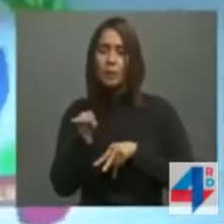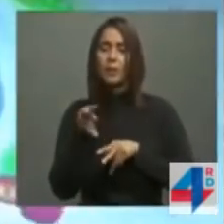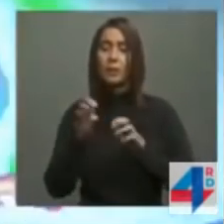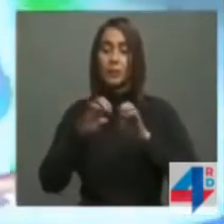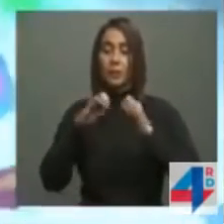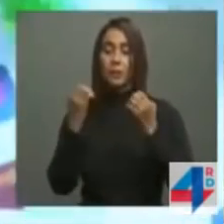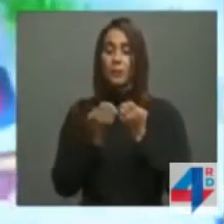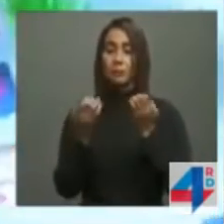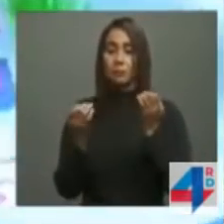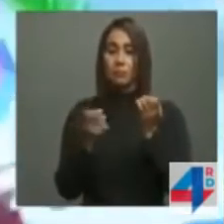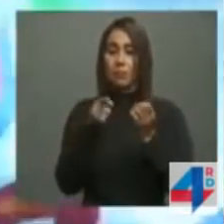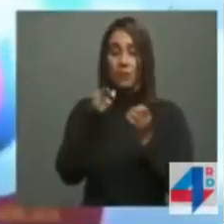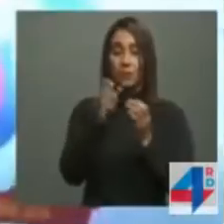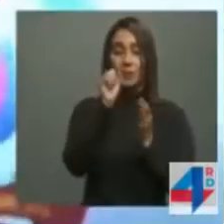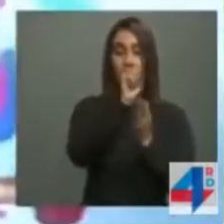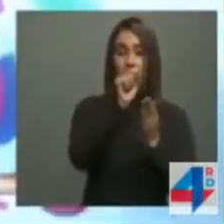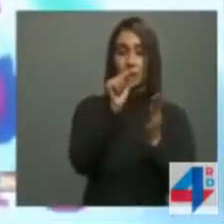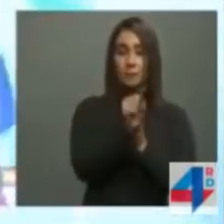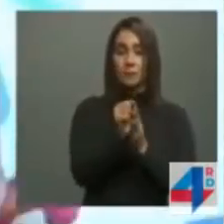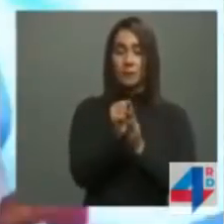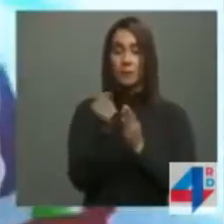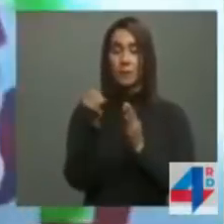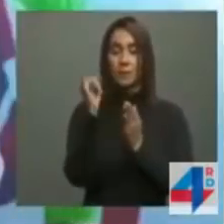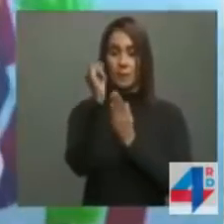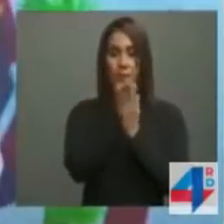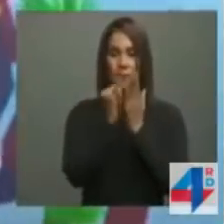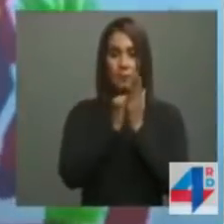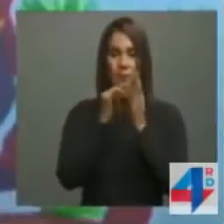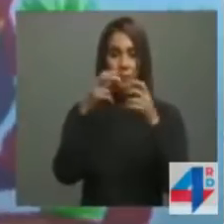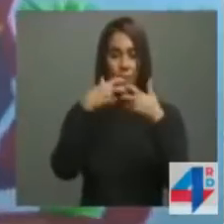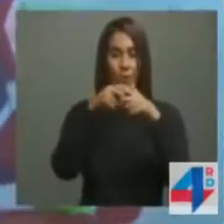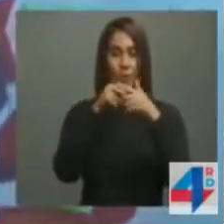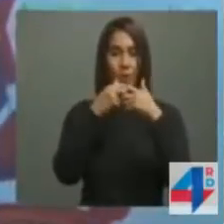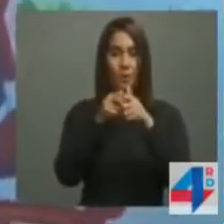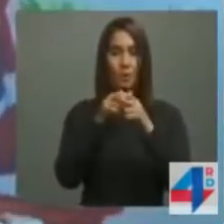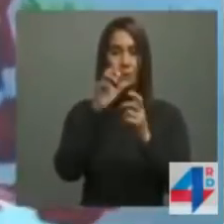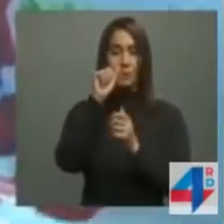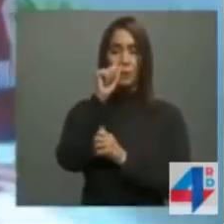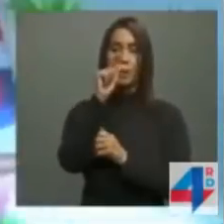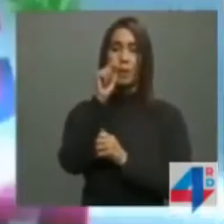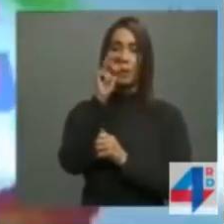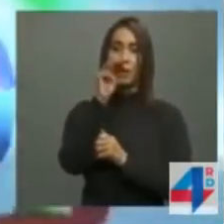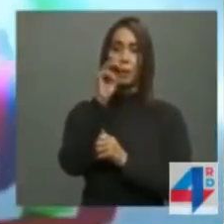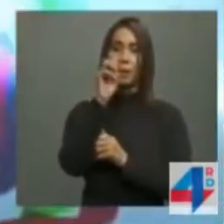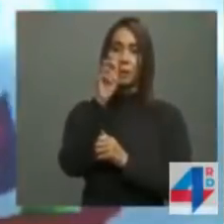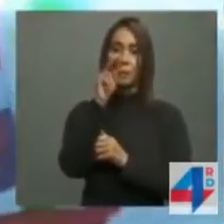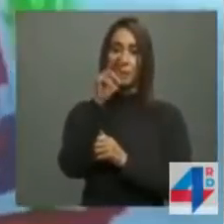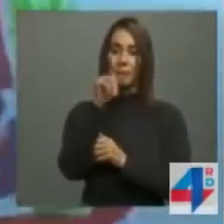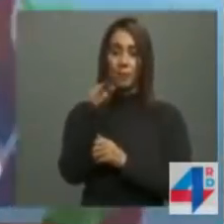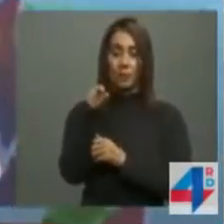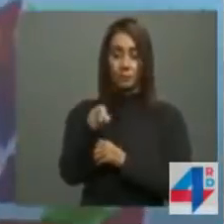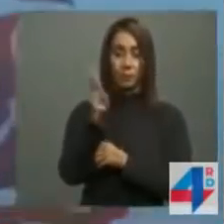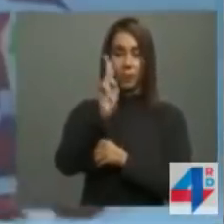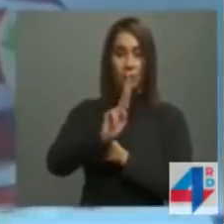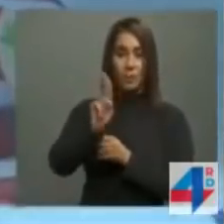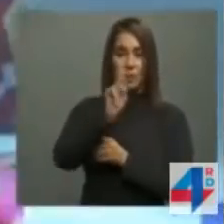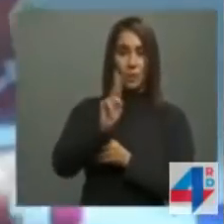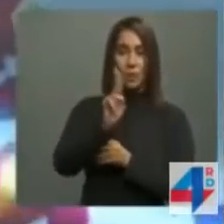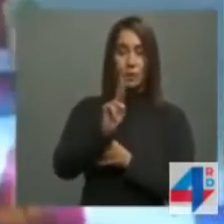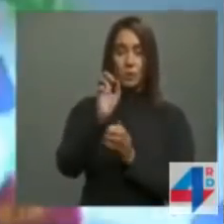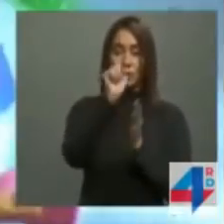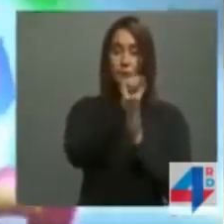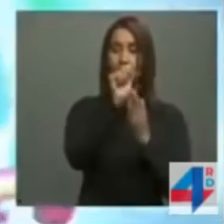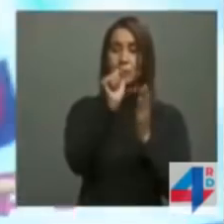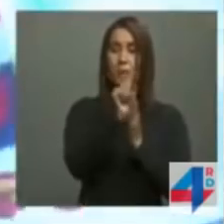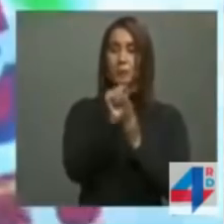móviles. Este sistema, diseñado por la empresa alemana Dermalob, líder mundial en el sector, utiliza como herramienta el